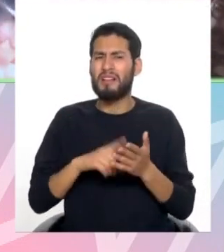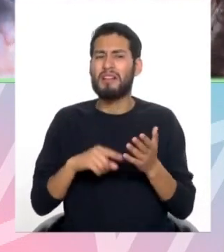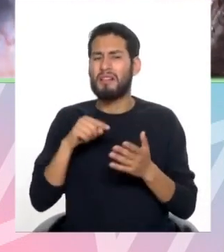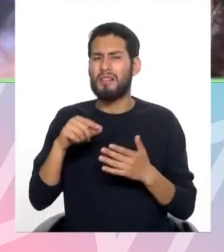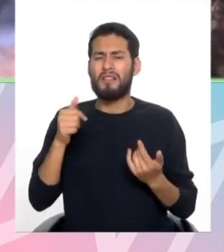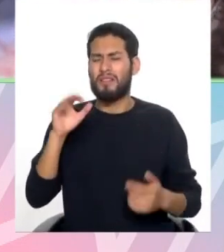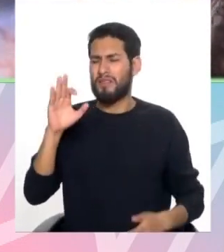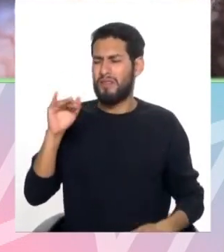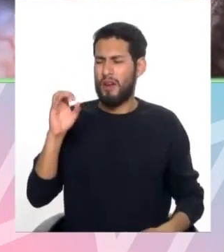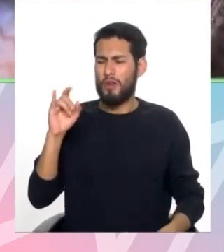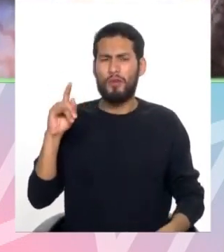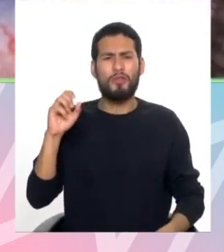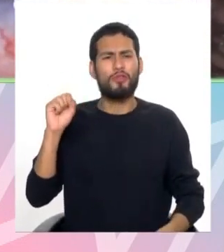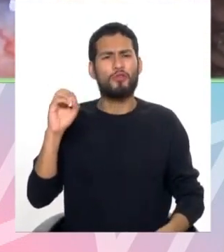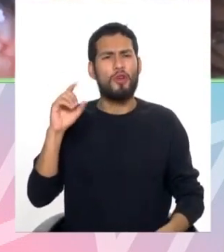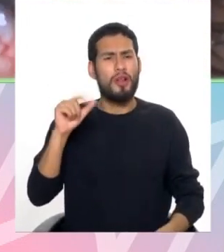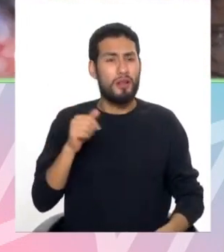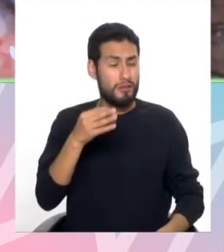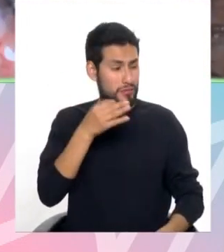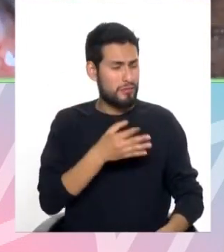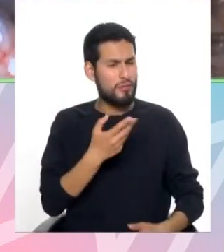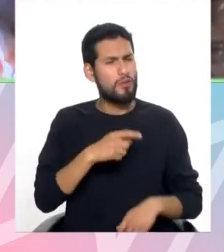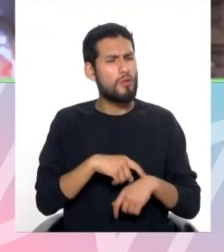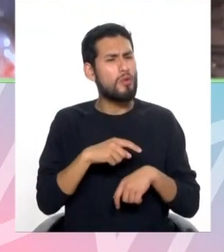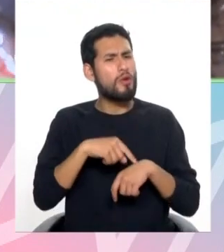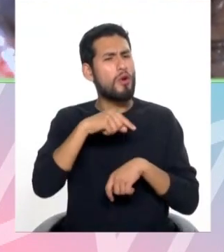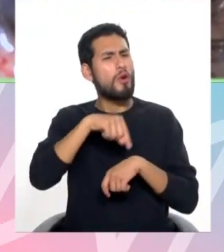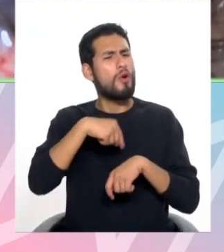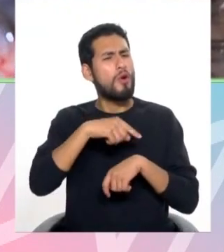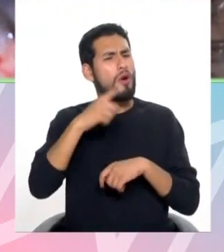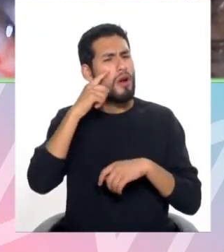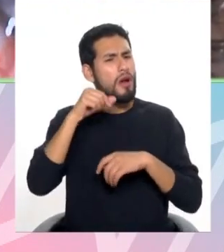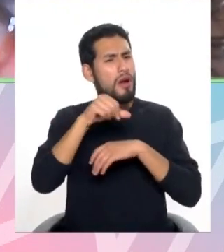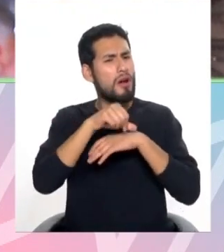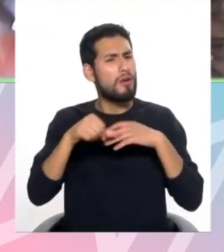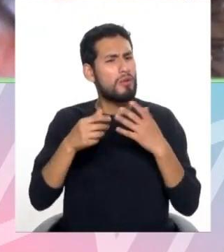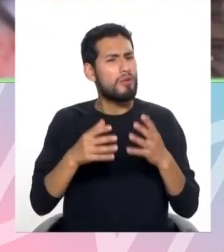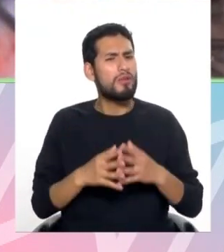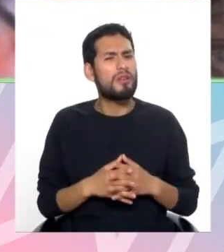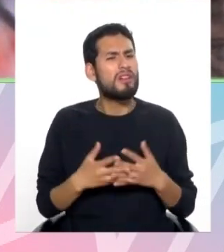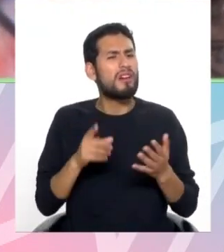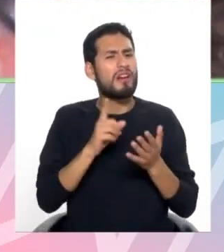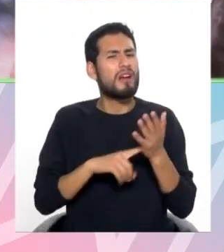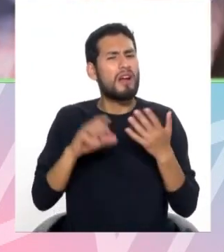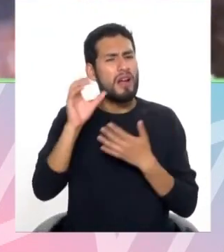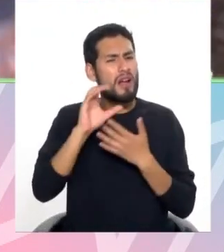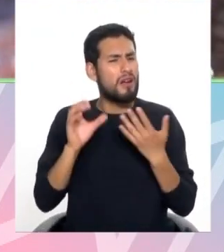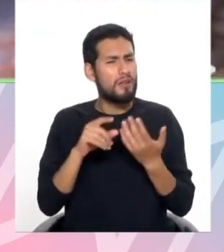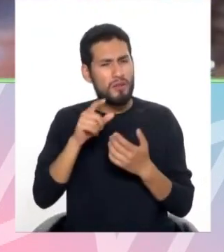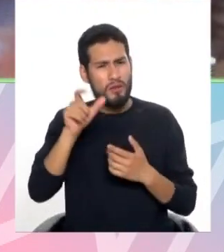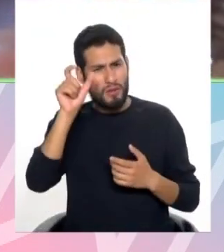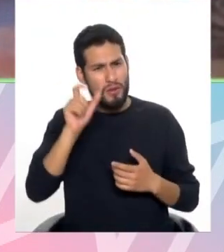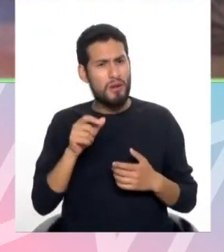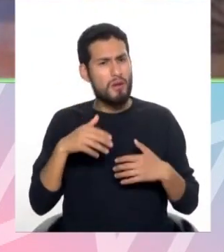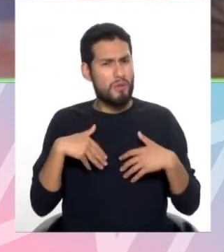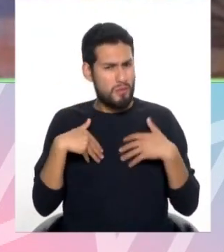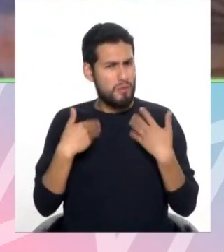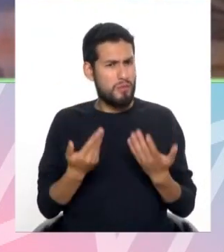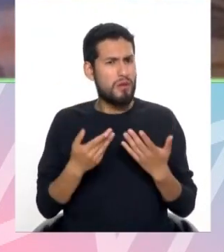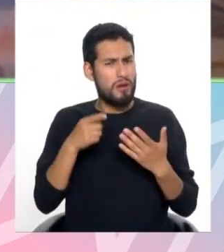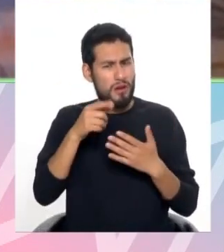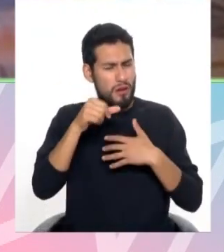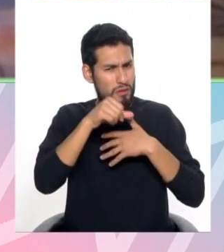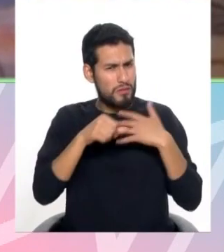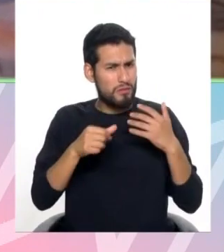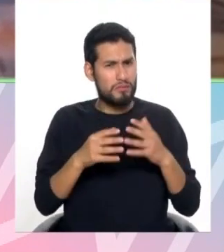facomulsificación sola, ¿correcto? ¿Cuánto dura este tipo de intervenciones? ¿Qué características debe tener el paciente para que se realice esta